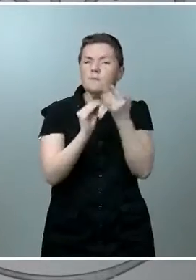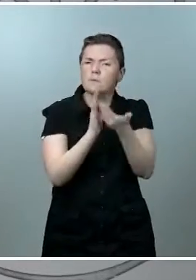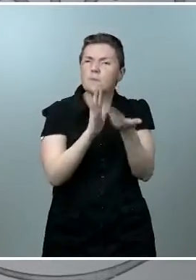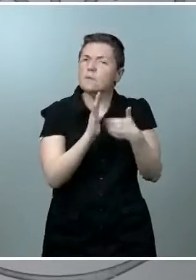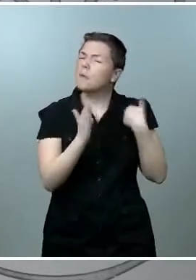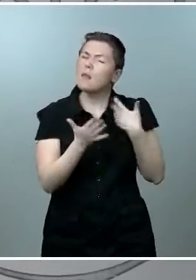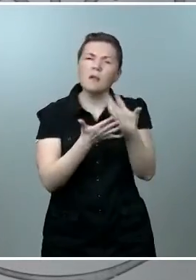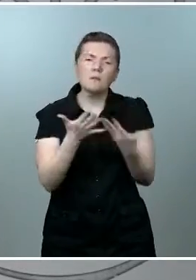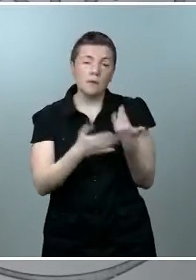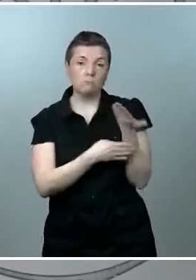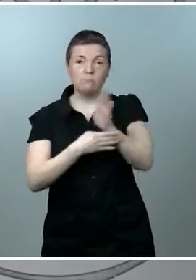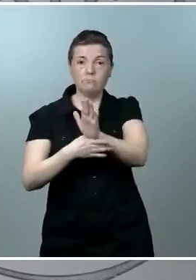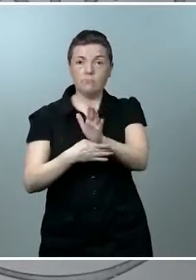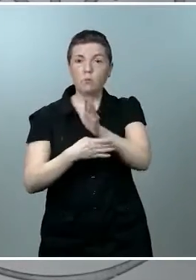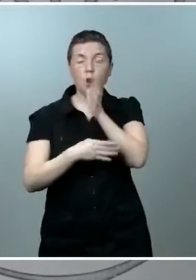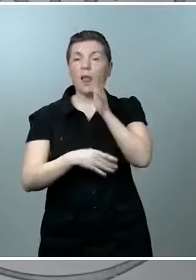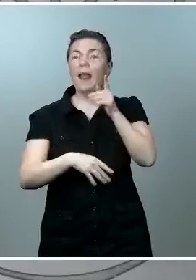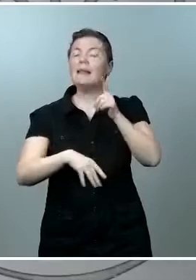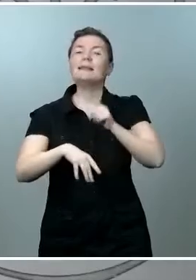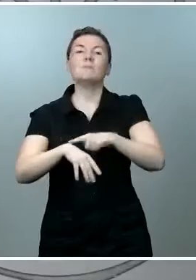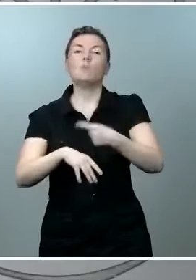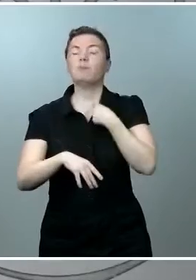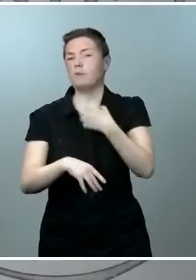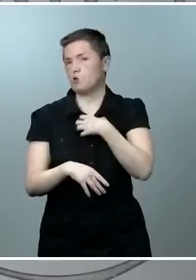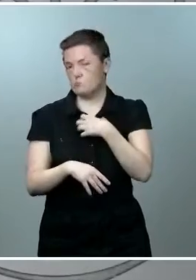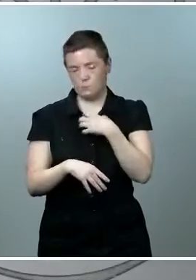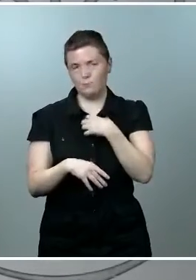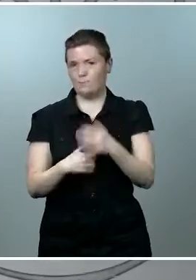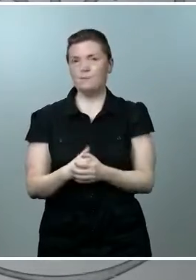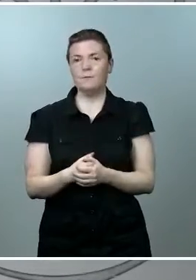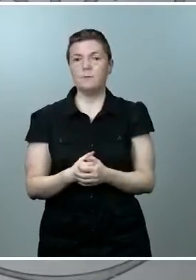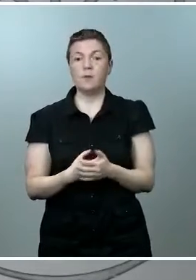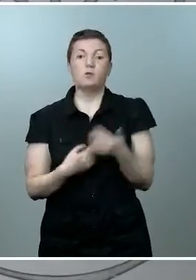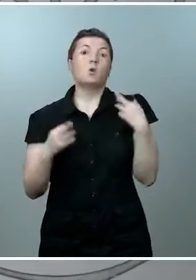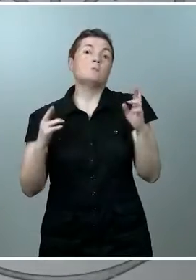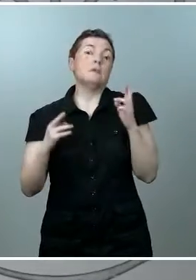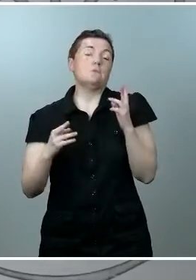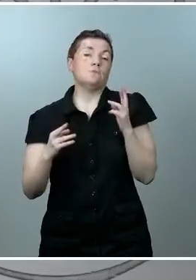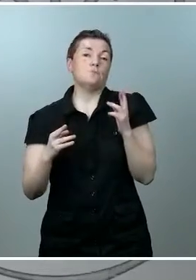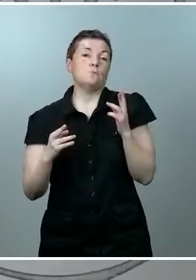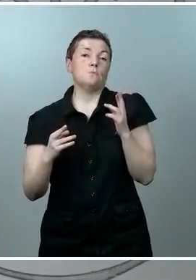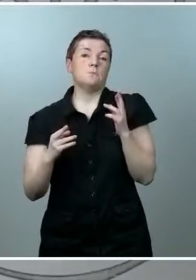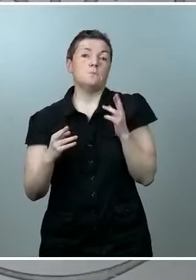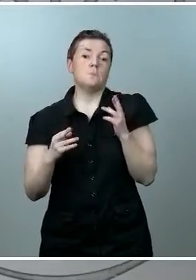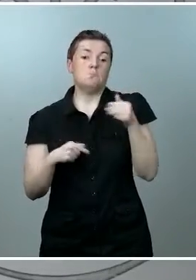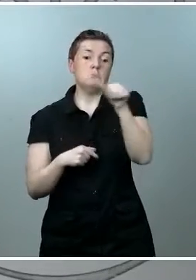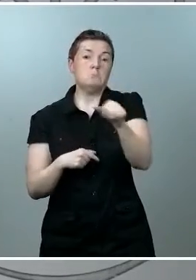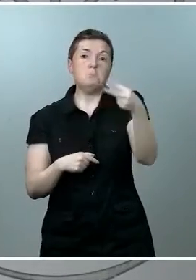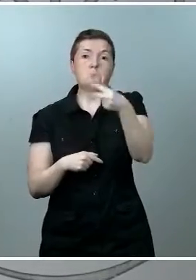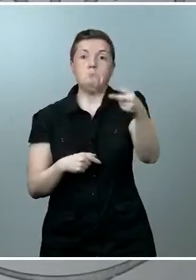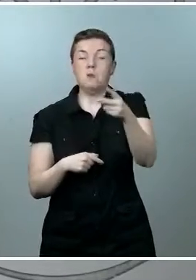porque no hay ningún tiempo que perder y, por tanto, se hará, yo espero, que en la próxima semana, pero no podemos